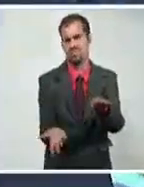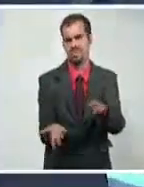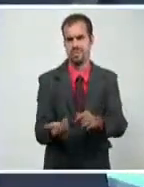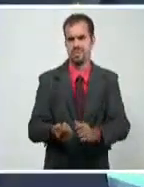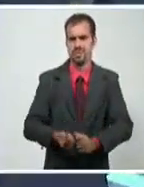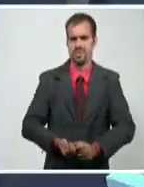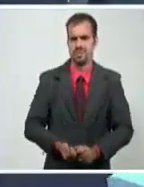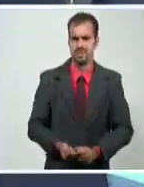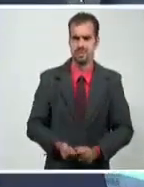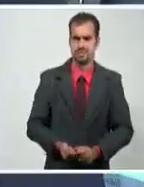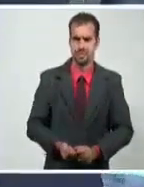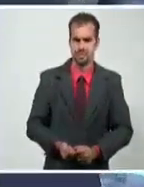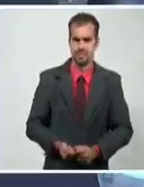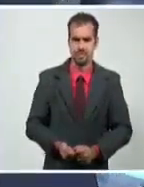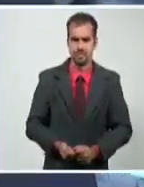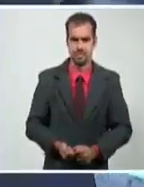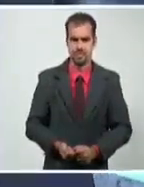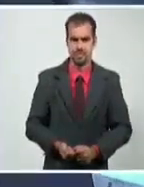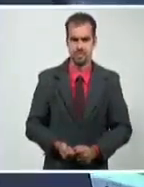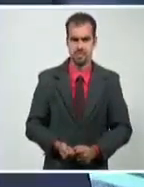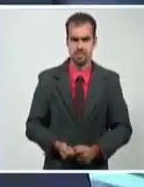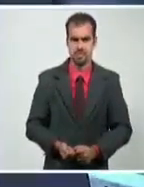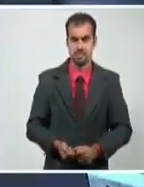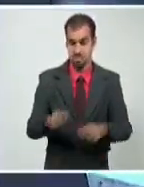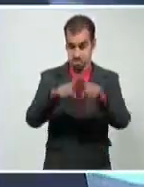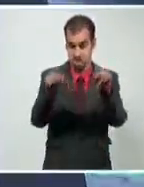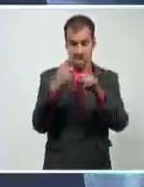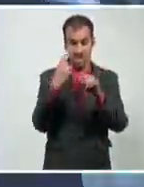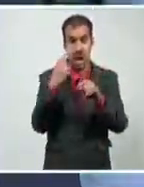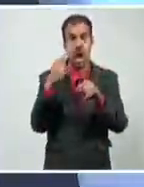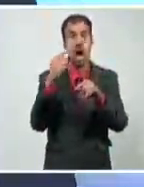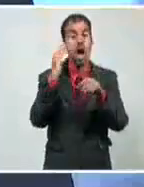Camas vacías en esta sala incluso.